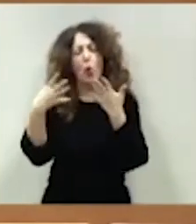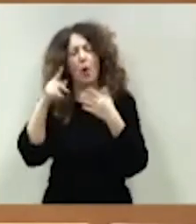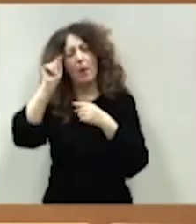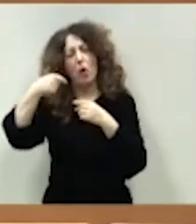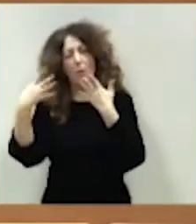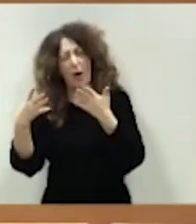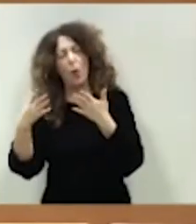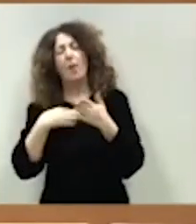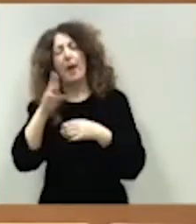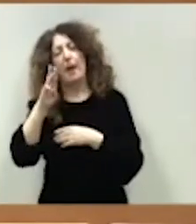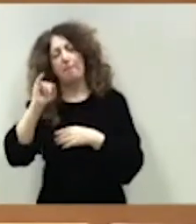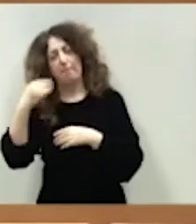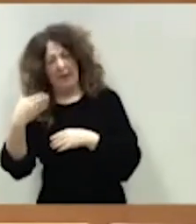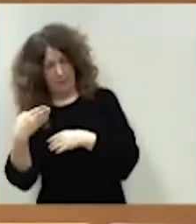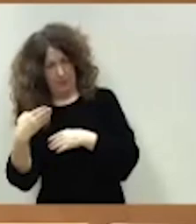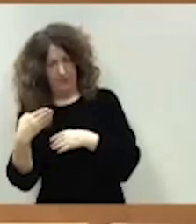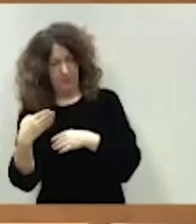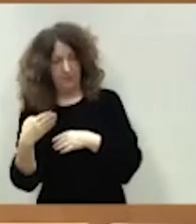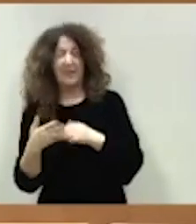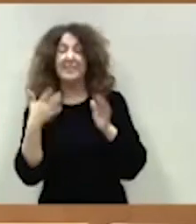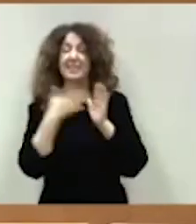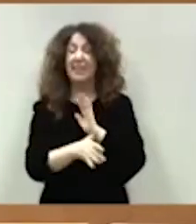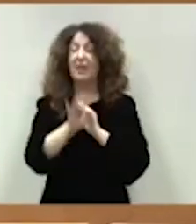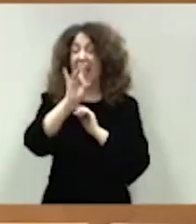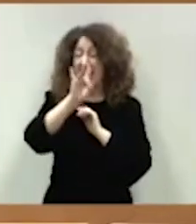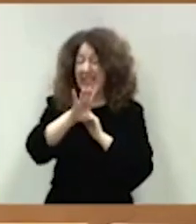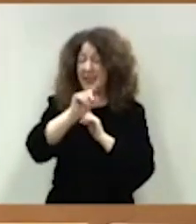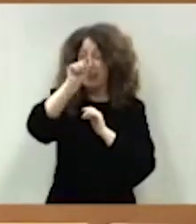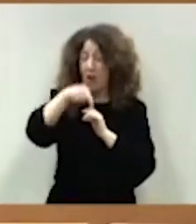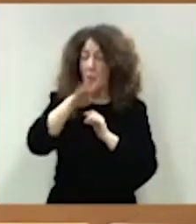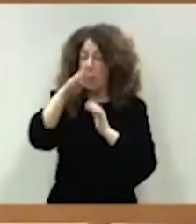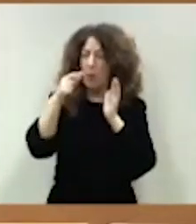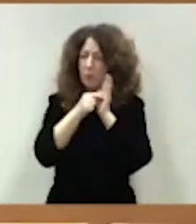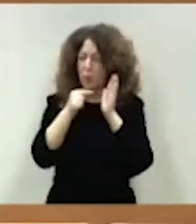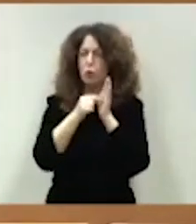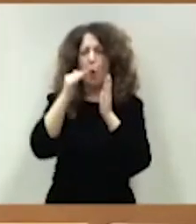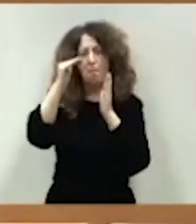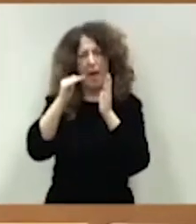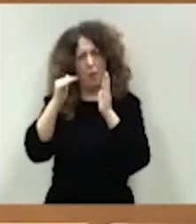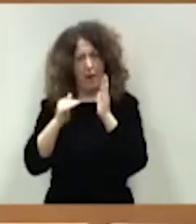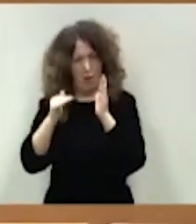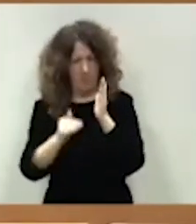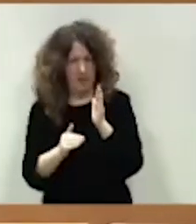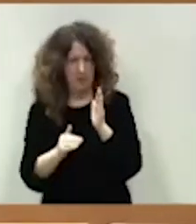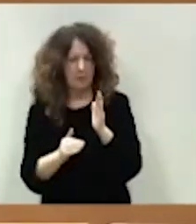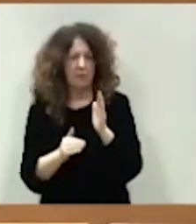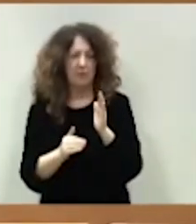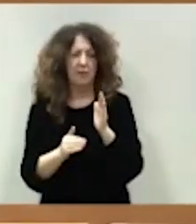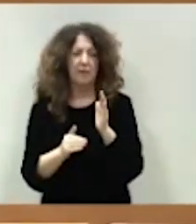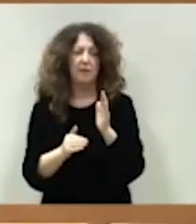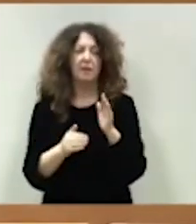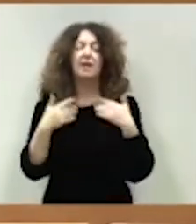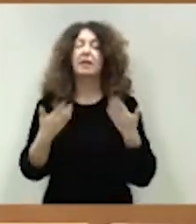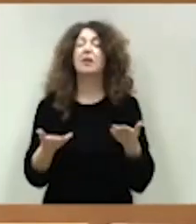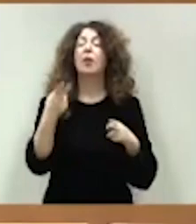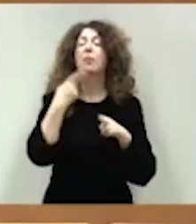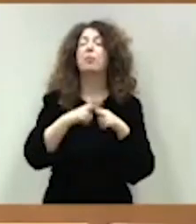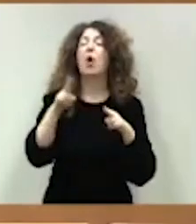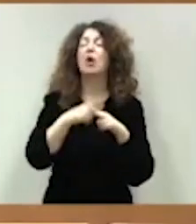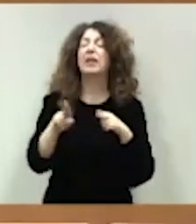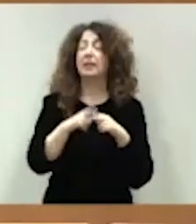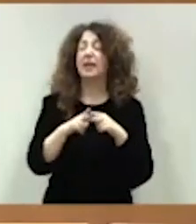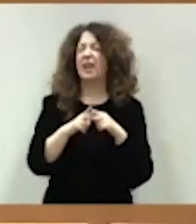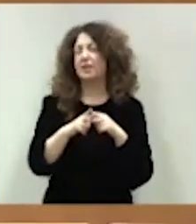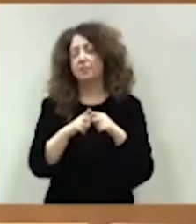de 2023 15,4 puntos de bajada. Se está llevando una política la